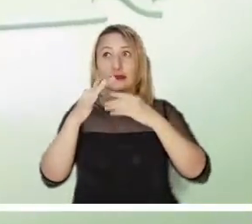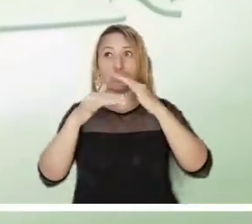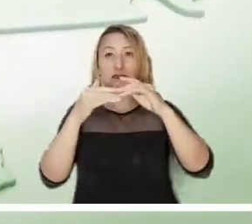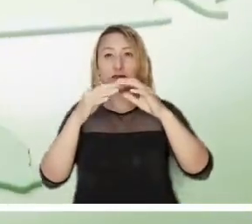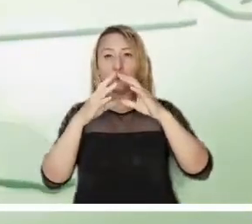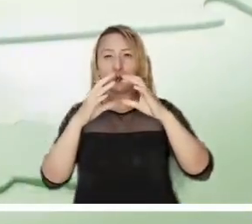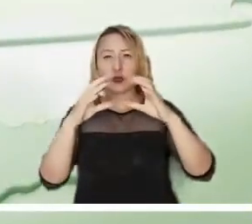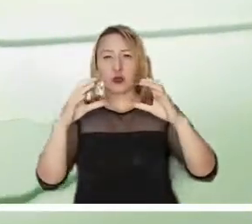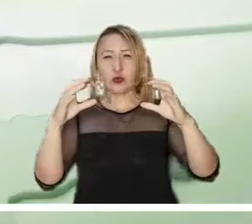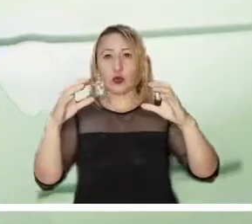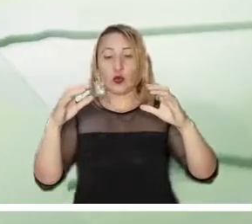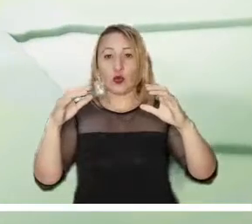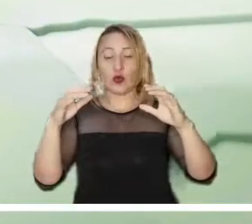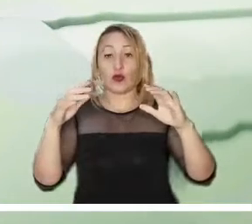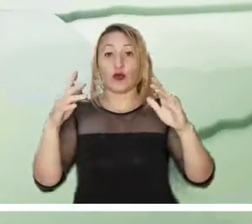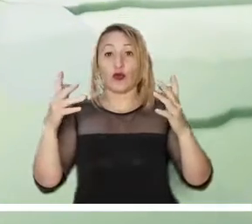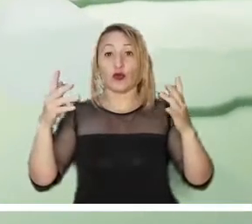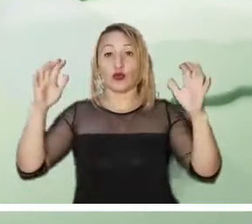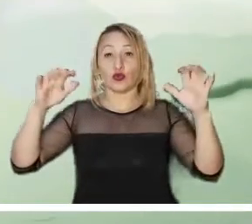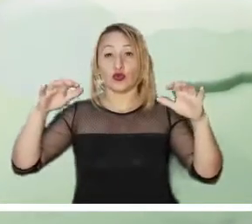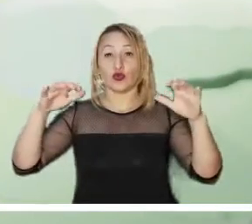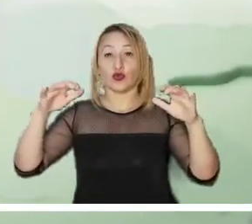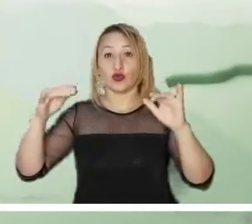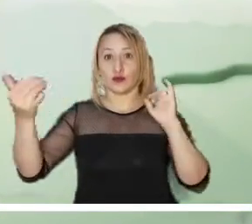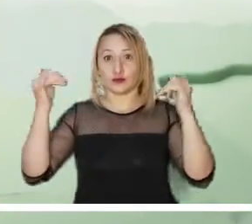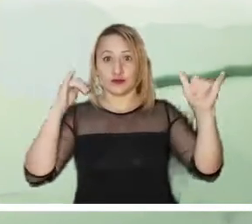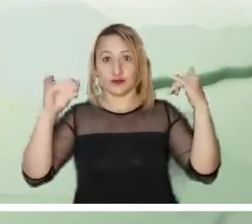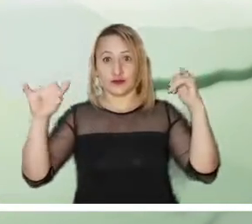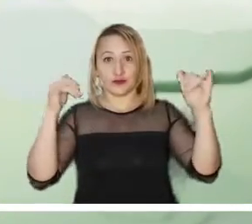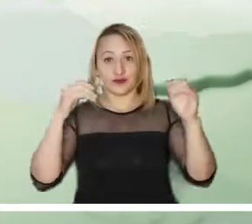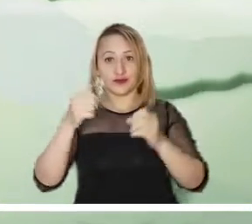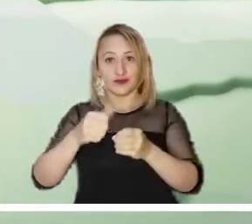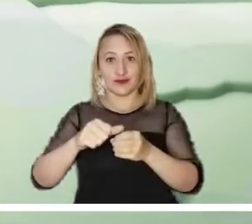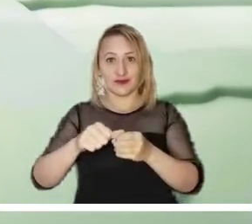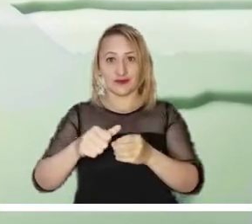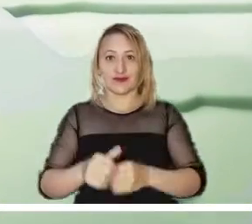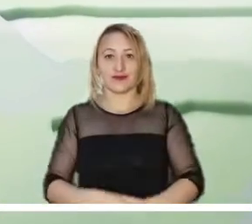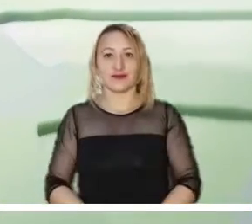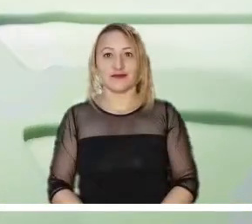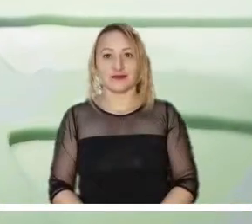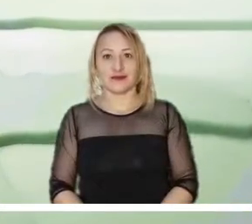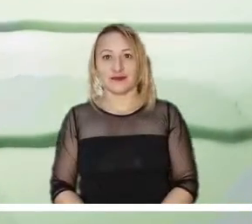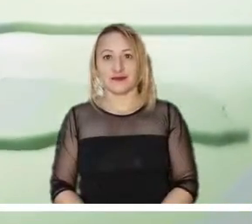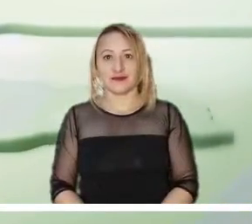Pasamos a la Orinoquía, donde habrá cielo nublado con algunas lloviznas en Casanare y Arauca.